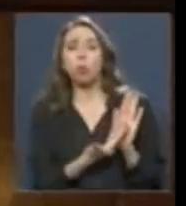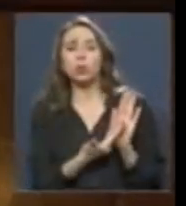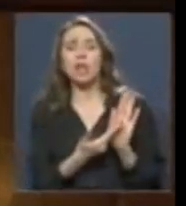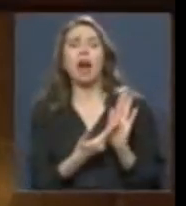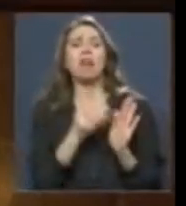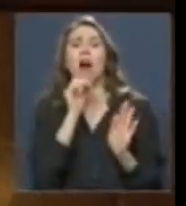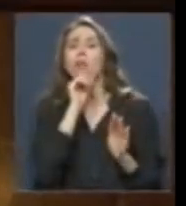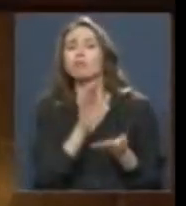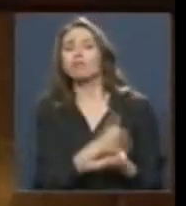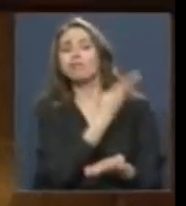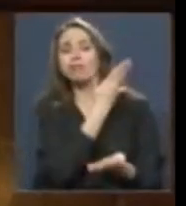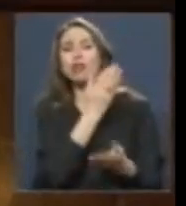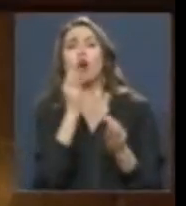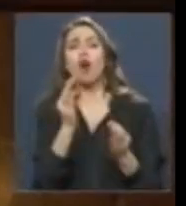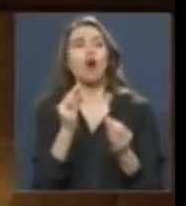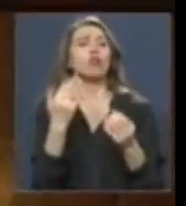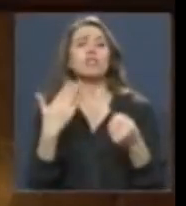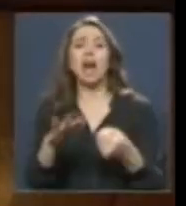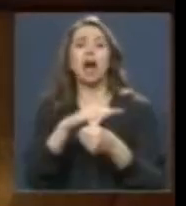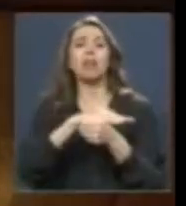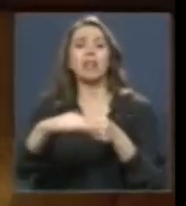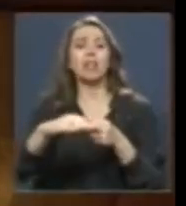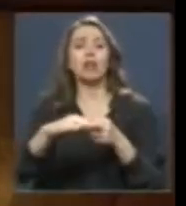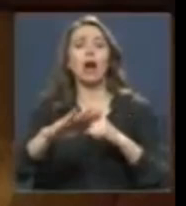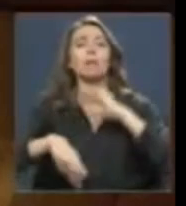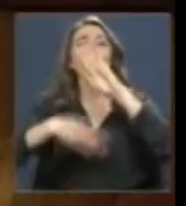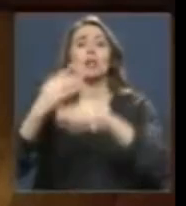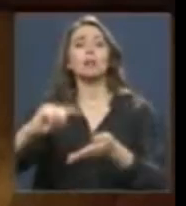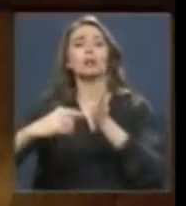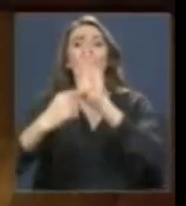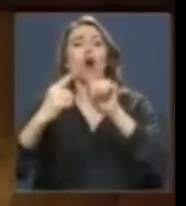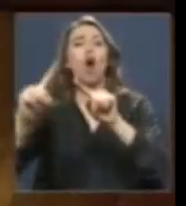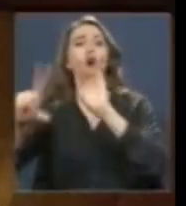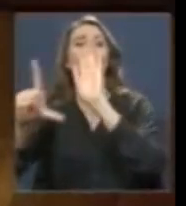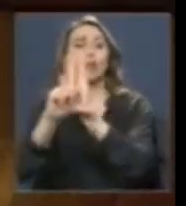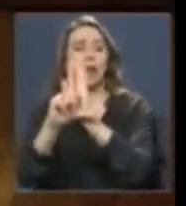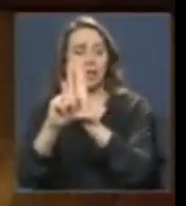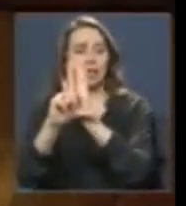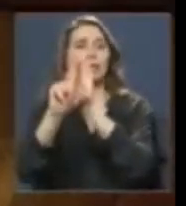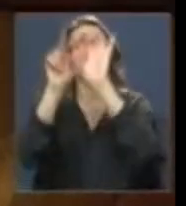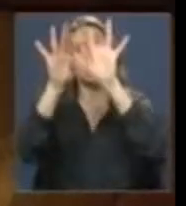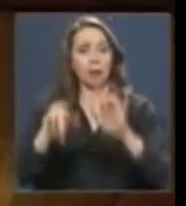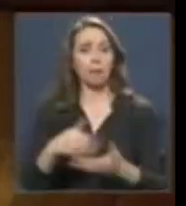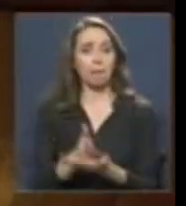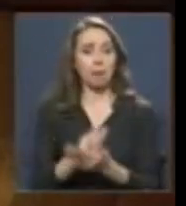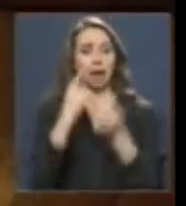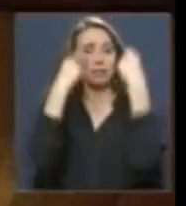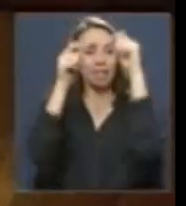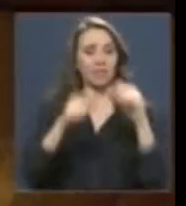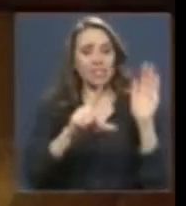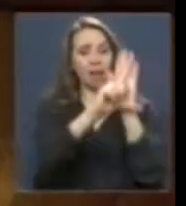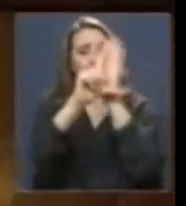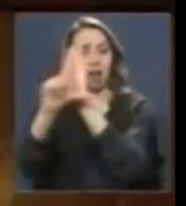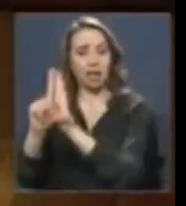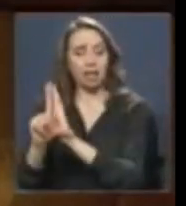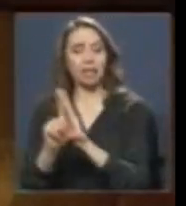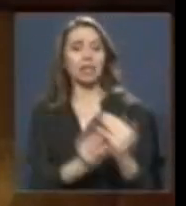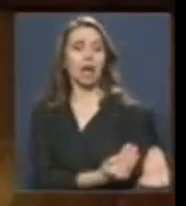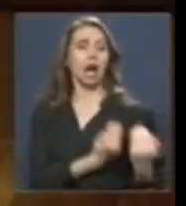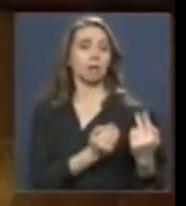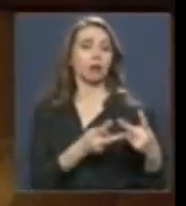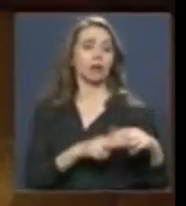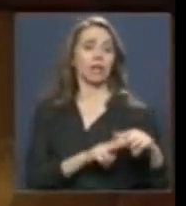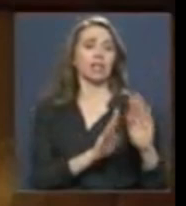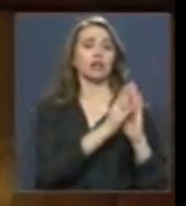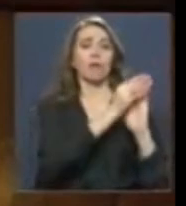obsoletas o tácitamente derogadas por leyes posteriores. Para la elaboración del plan de revisión legislativa, se contará con el apoyo técnico de